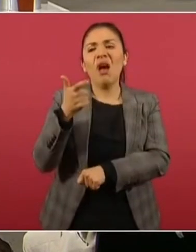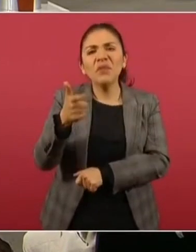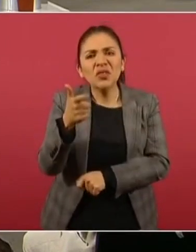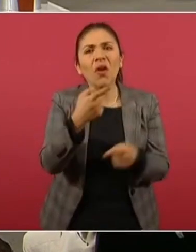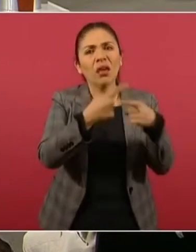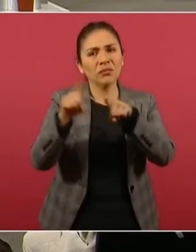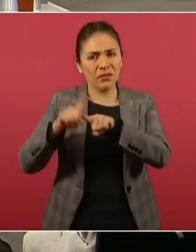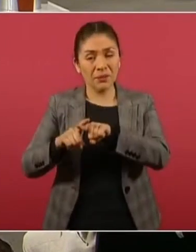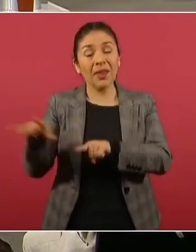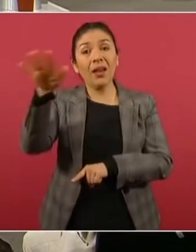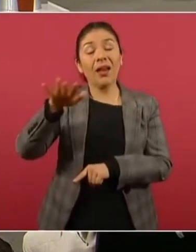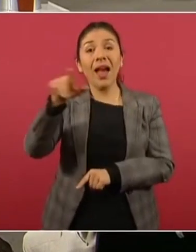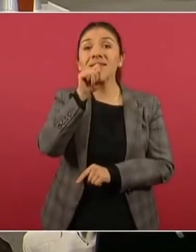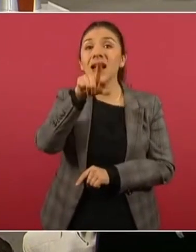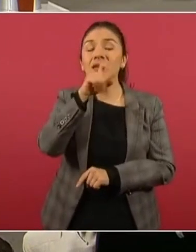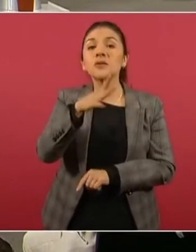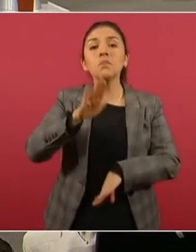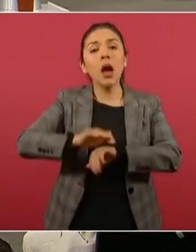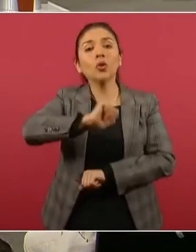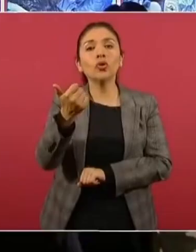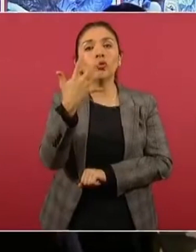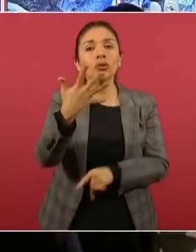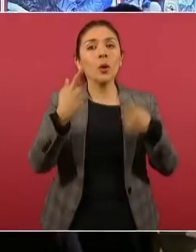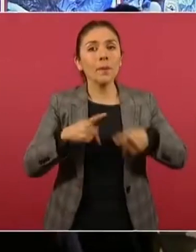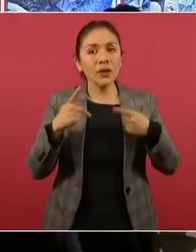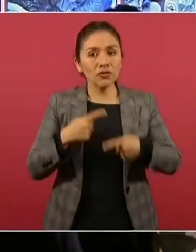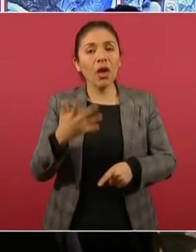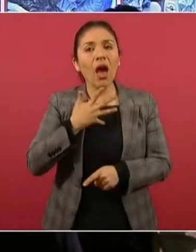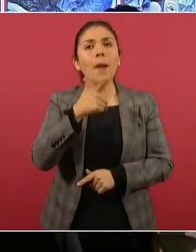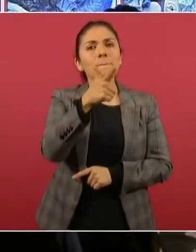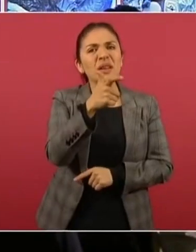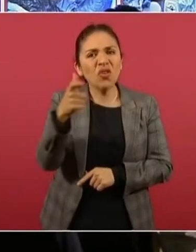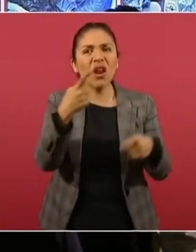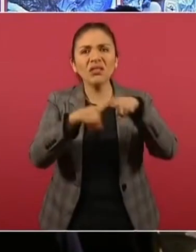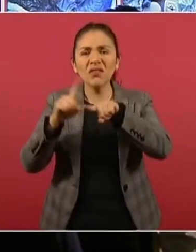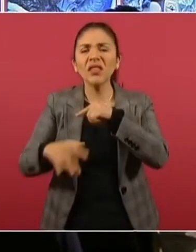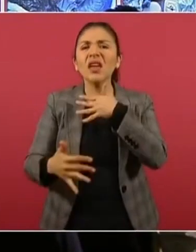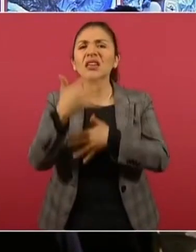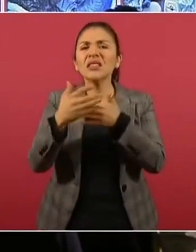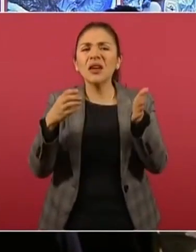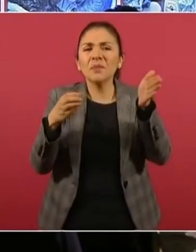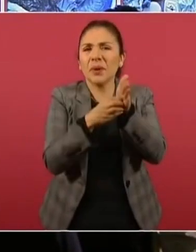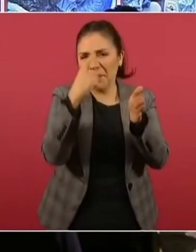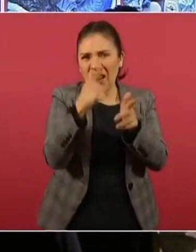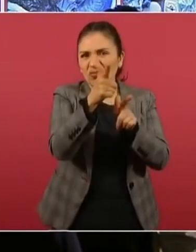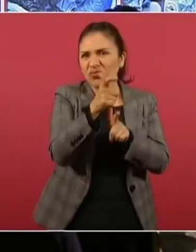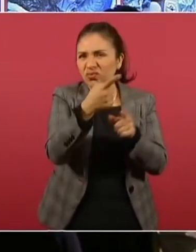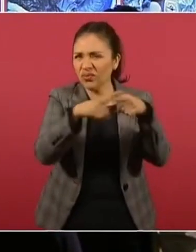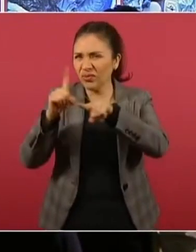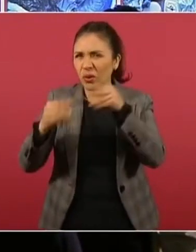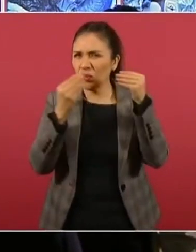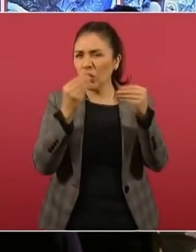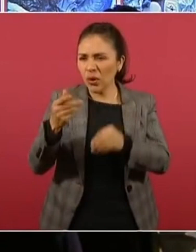En la Riviera, Jalisco, detuvieron a otros cinco más, con cuatro armas largas, 15 cargadores y 150 cartuchos.